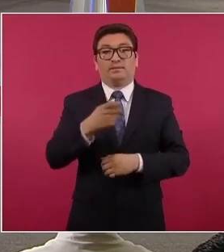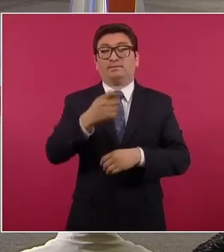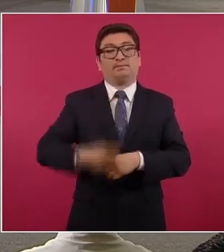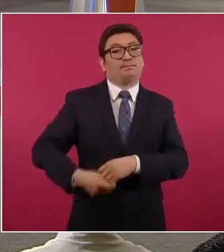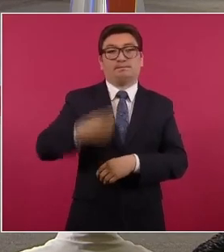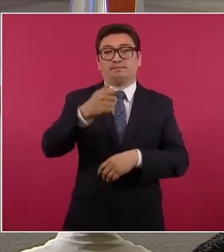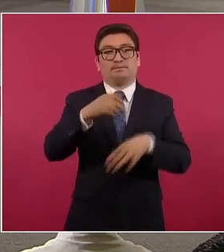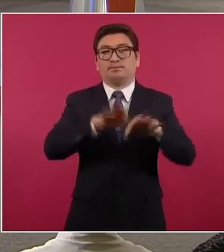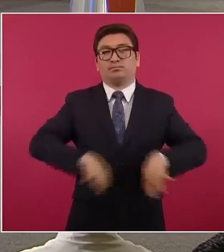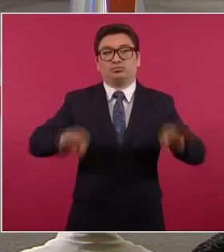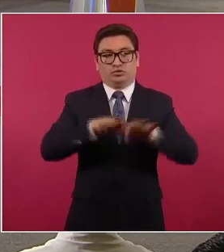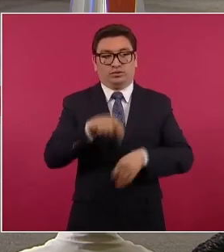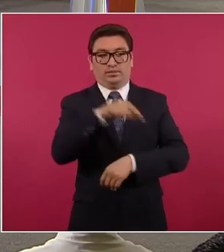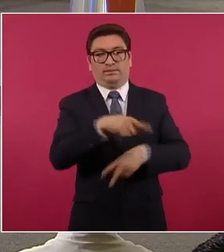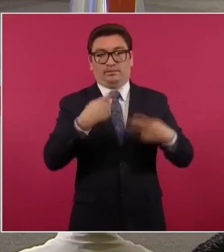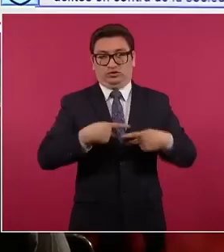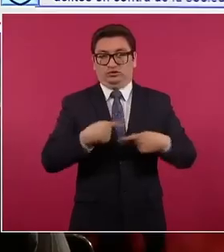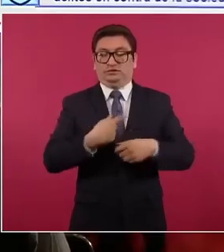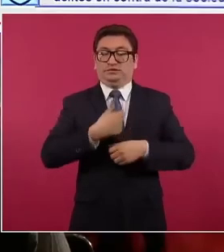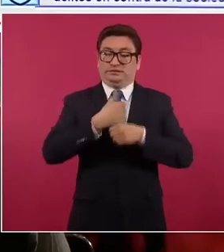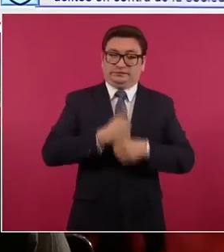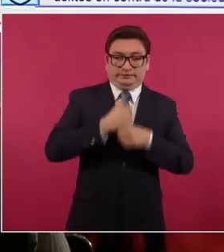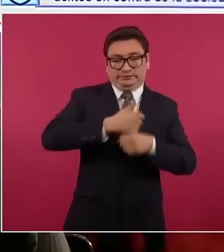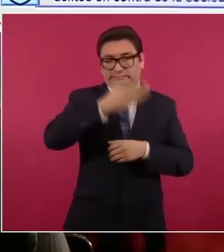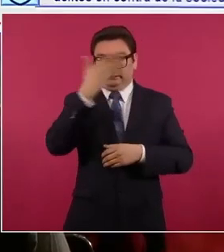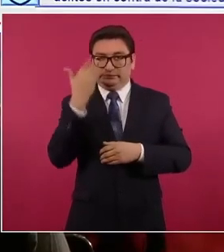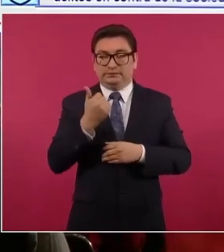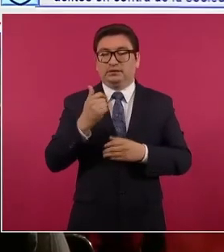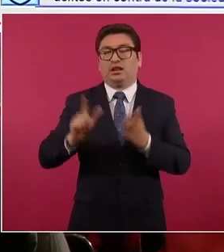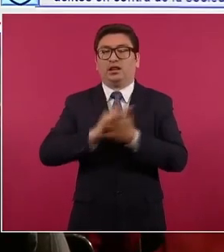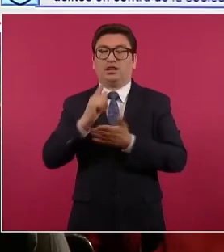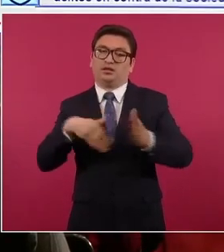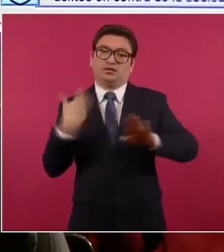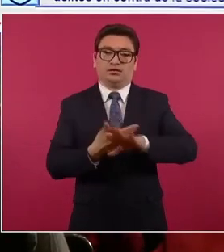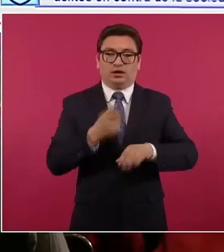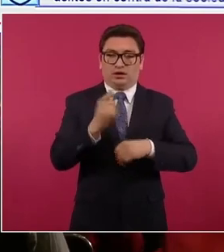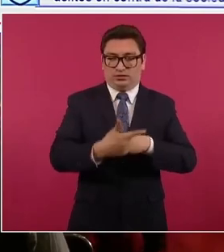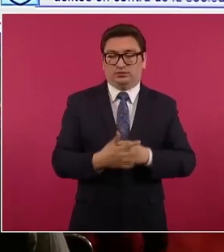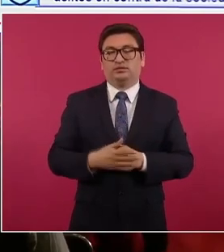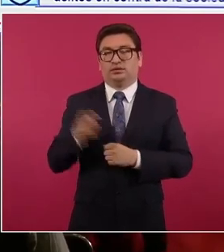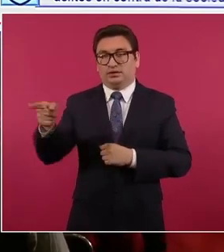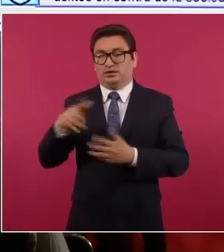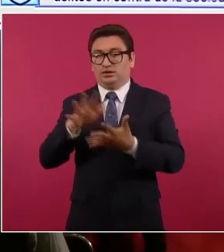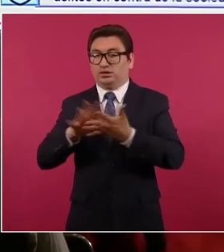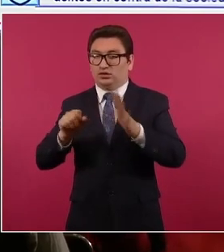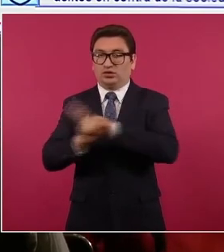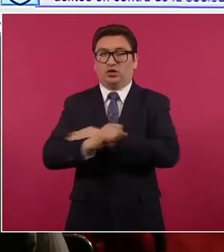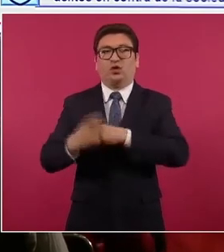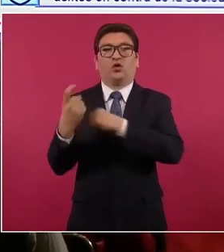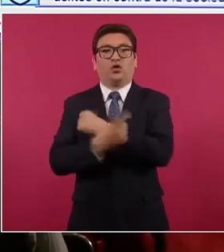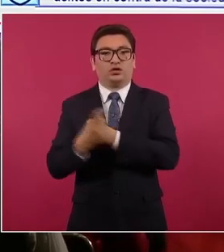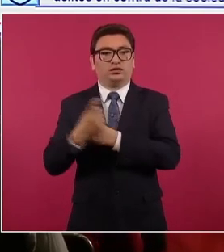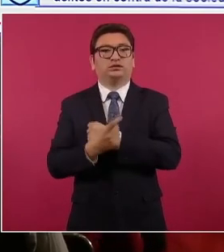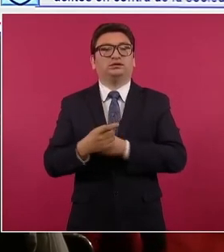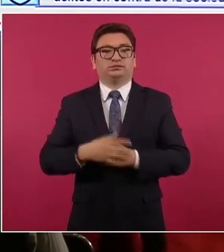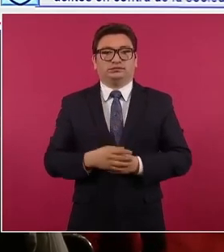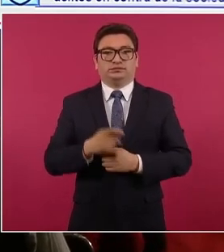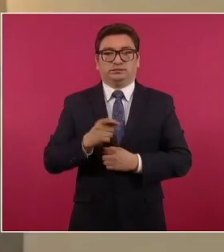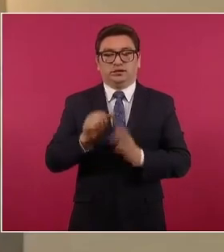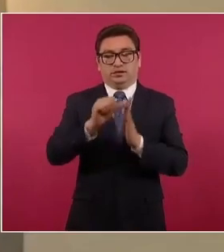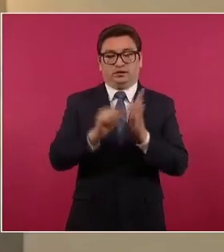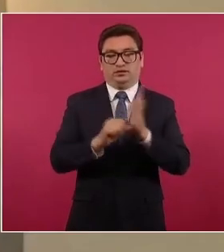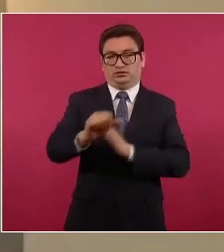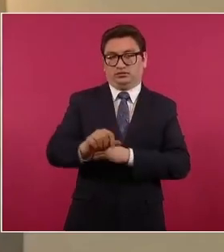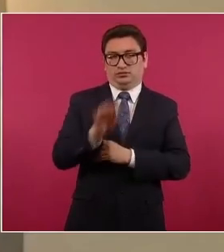delito. Entre otros delitos que ameritan la prisión preventiva oficiosa u automática que establece el